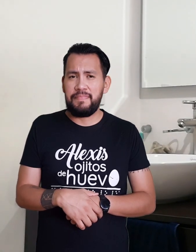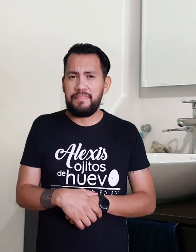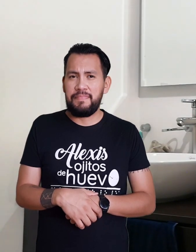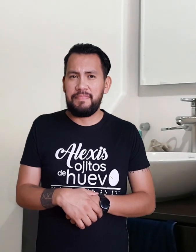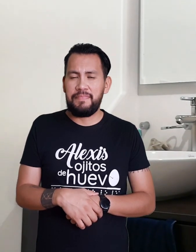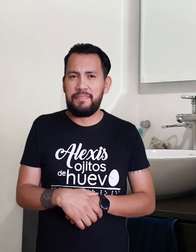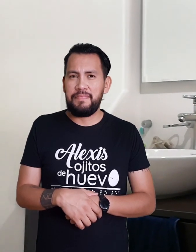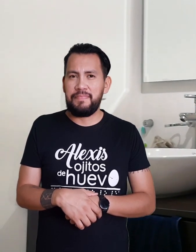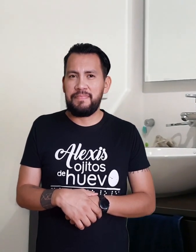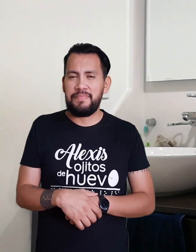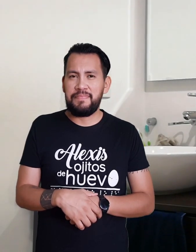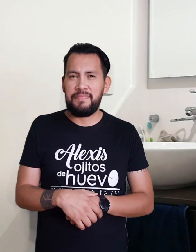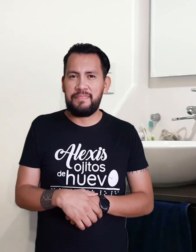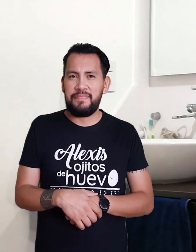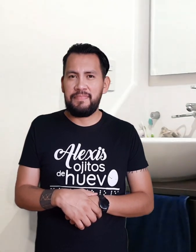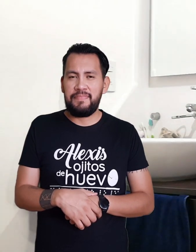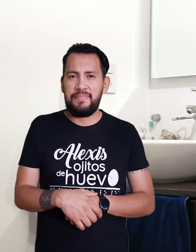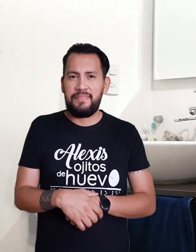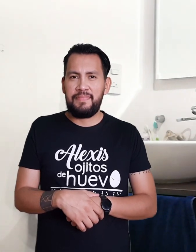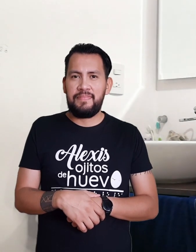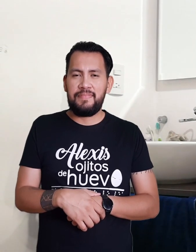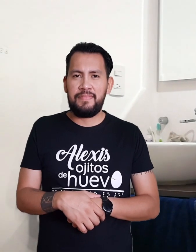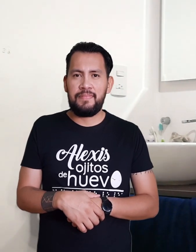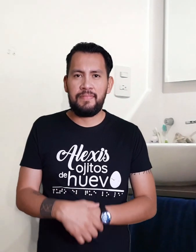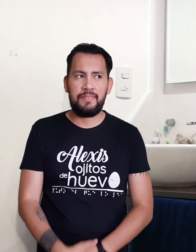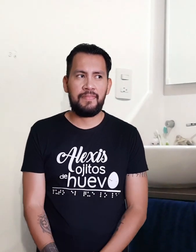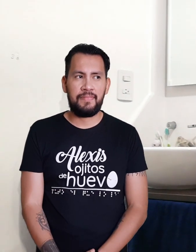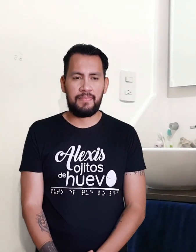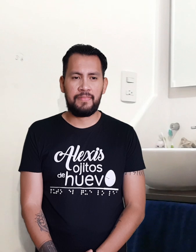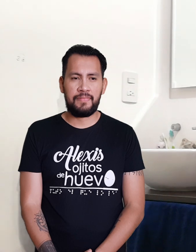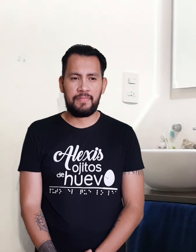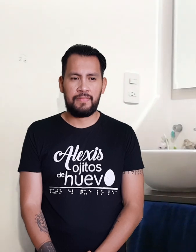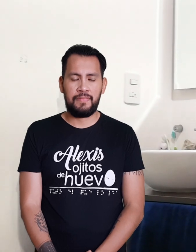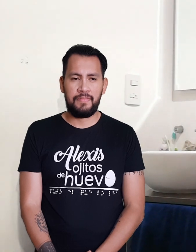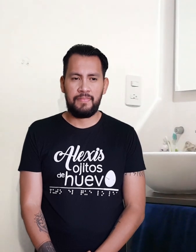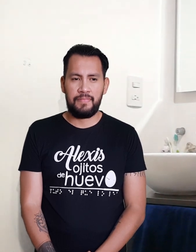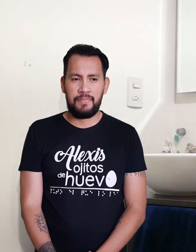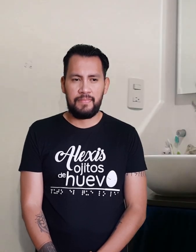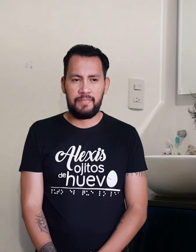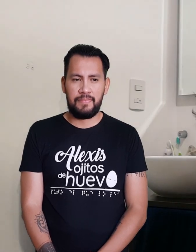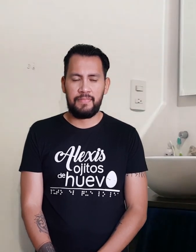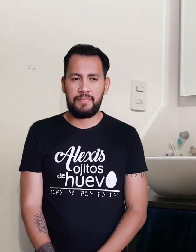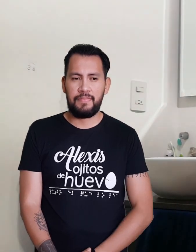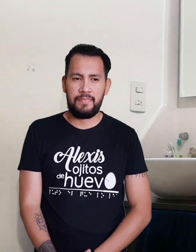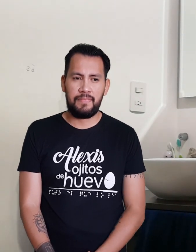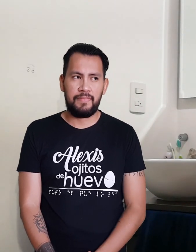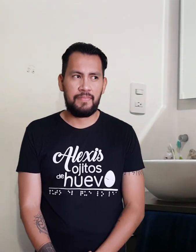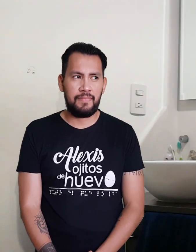Que barbaridad No saben Es que luego hay un Es que uno Trata los frijoles Y se los ha comido El perro